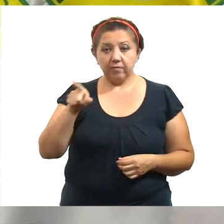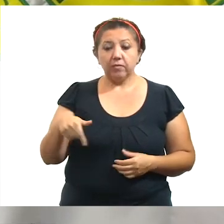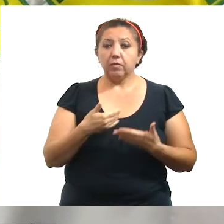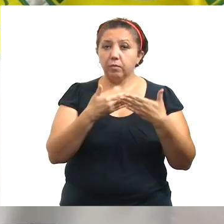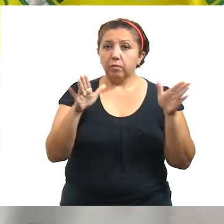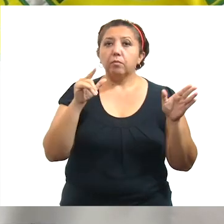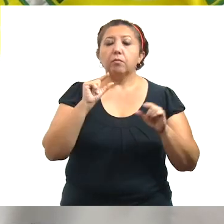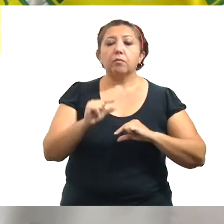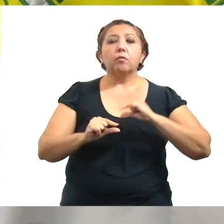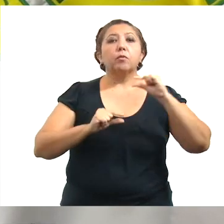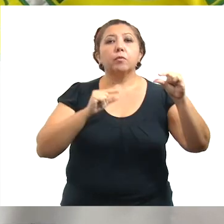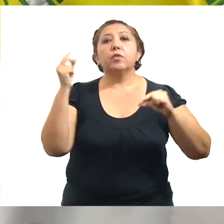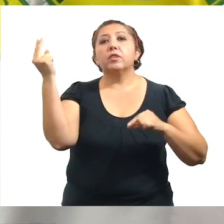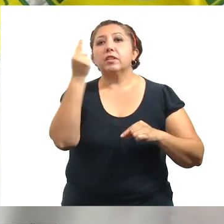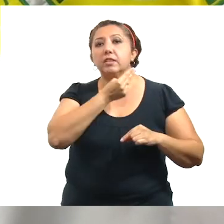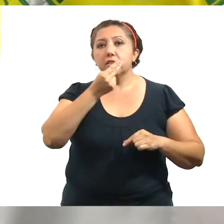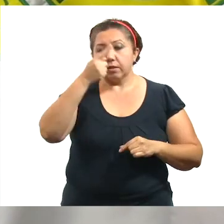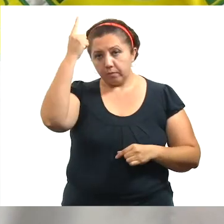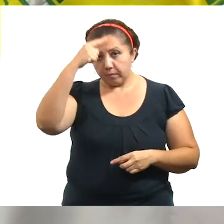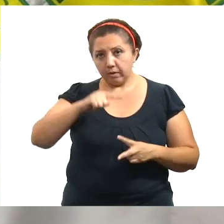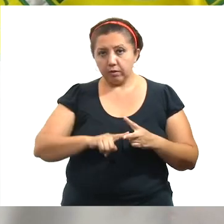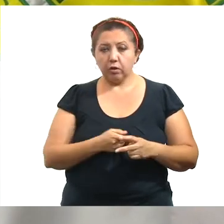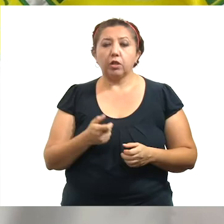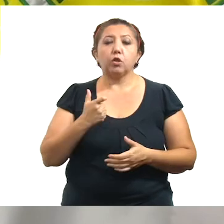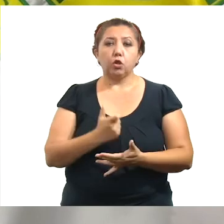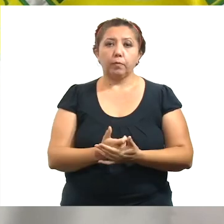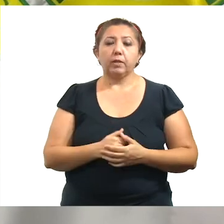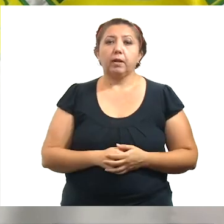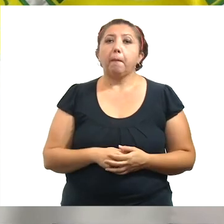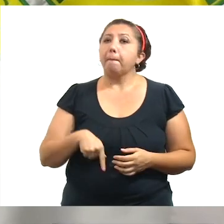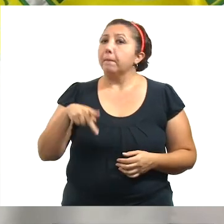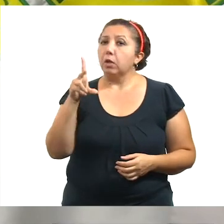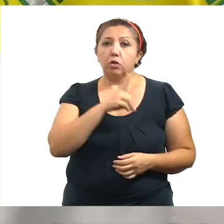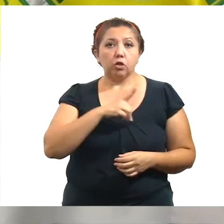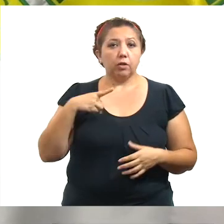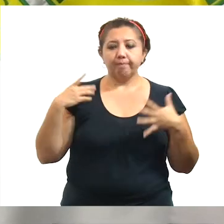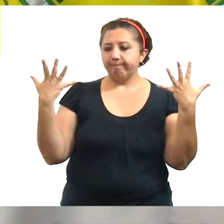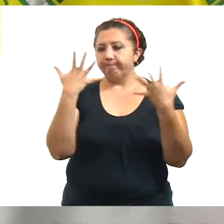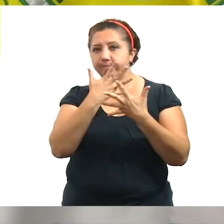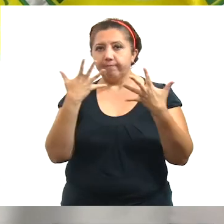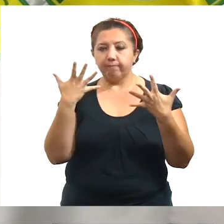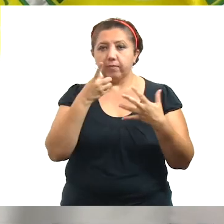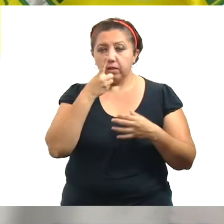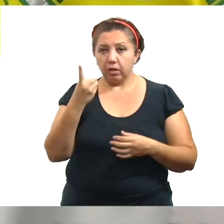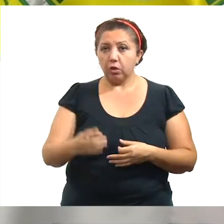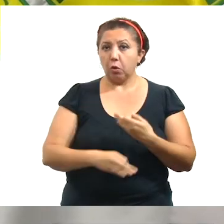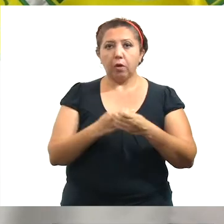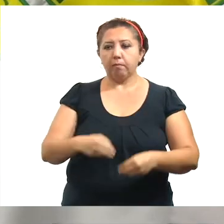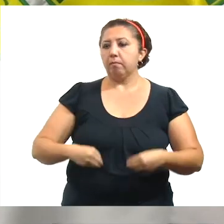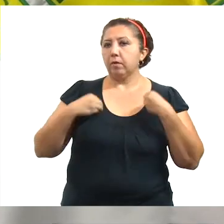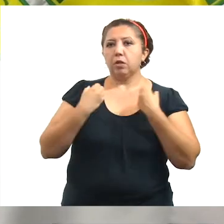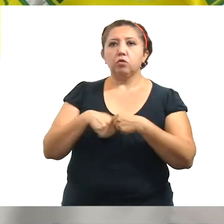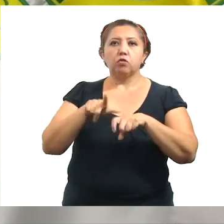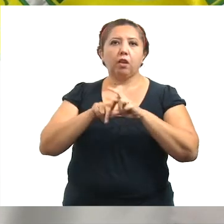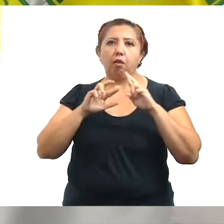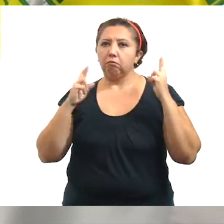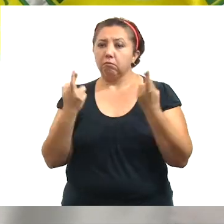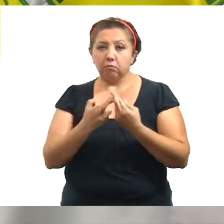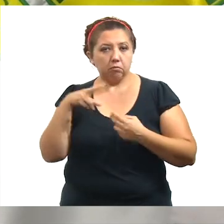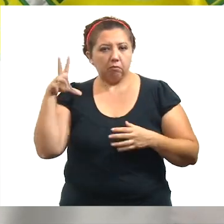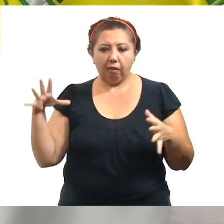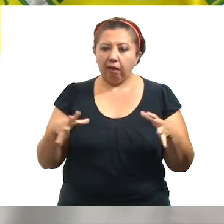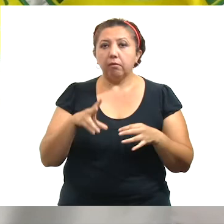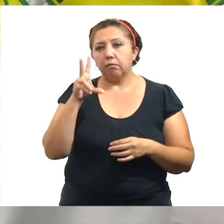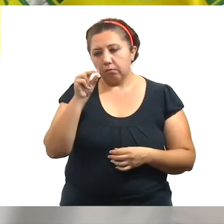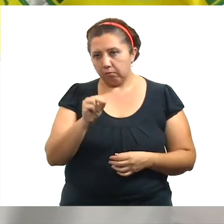es una reapertura gradual y necesaria para la reactivación económica, pero no debe confundirse con la reactivación de la vida social, pues el